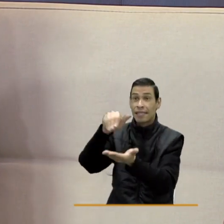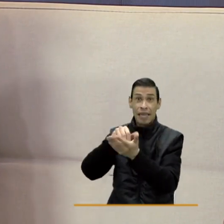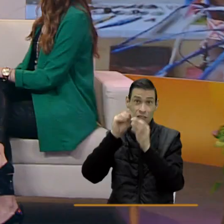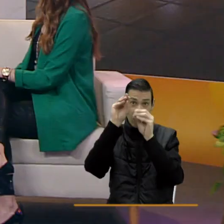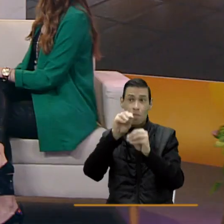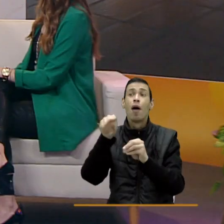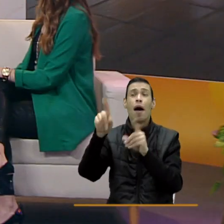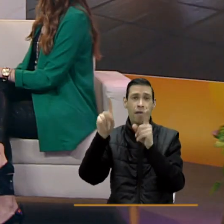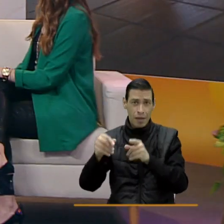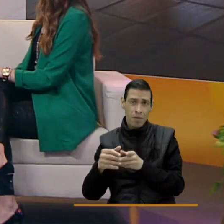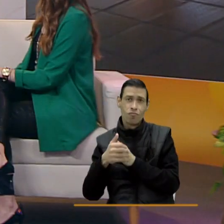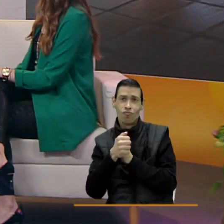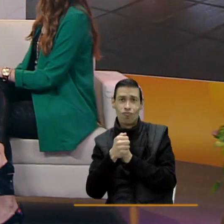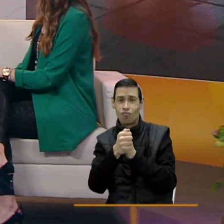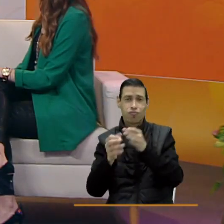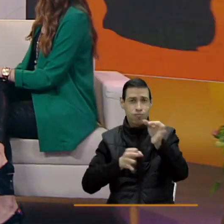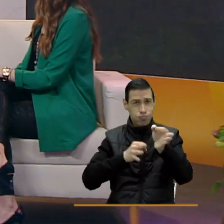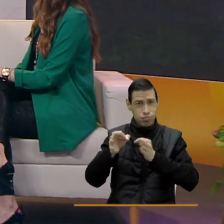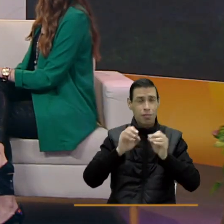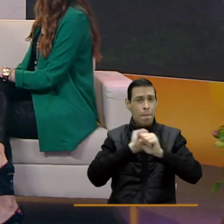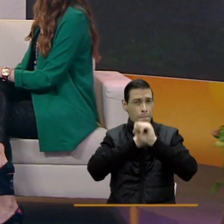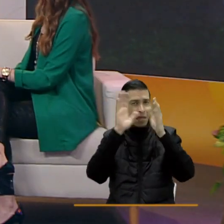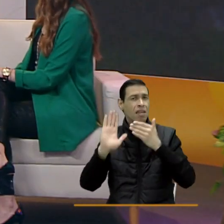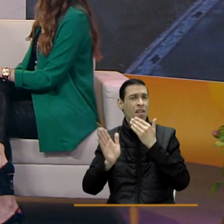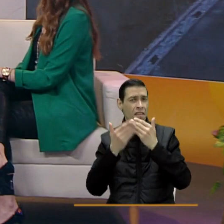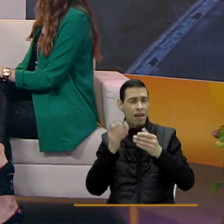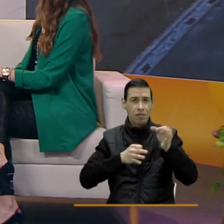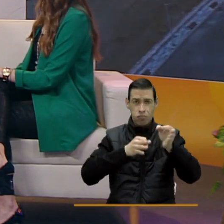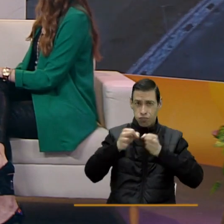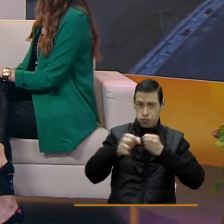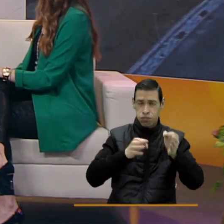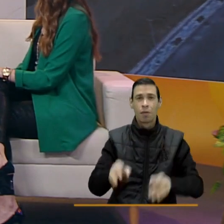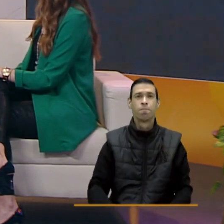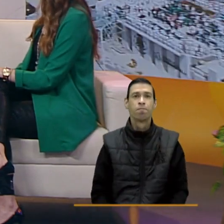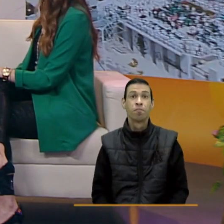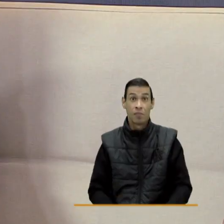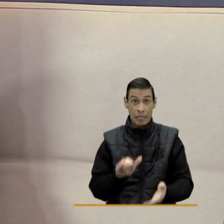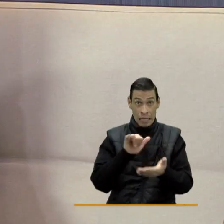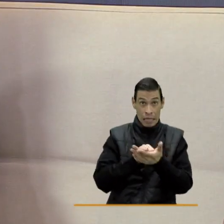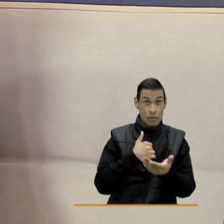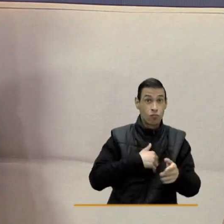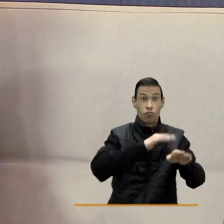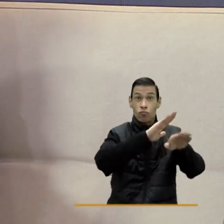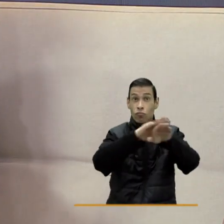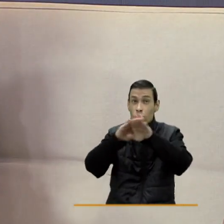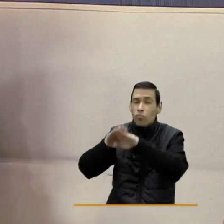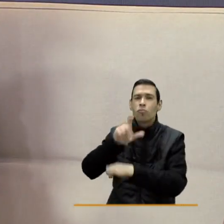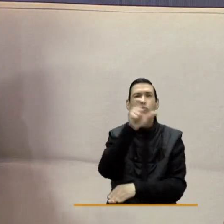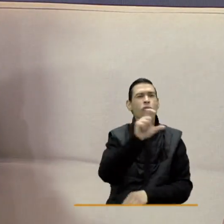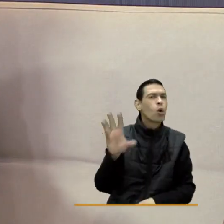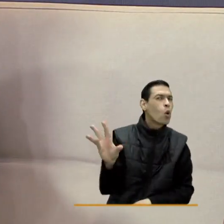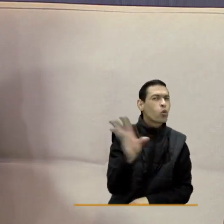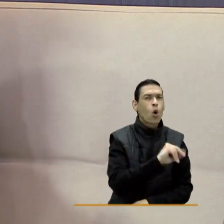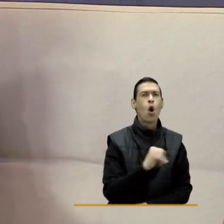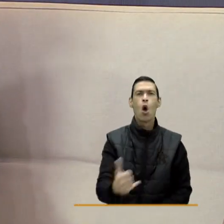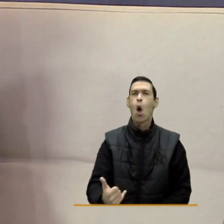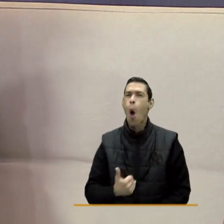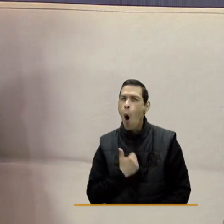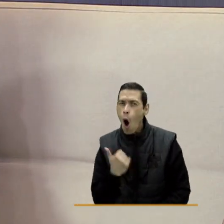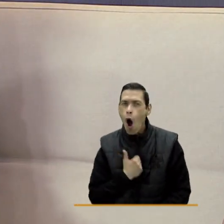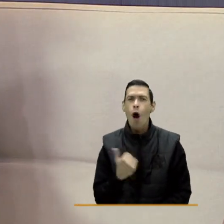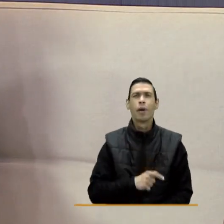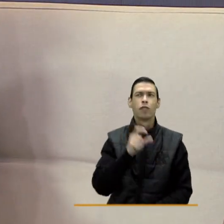formación los pueden orientar más fácilmente sobre el tema entonces pues yo invito a los jóvenes a los